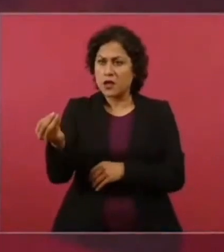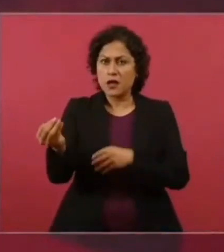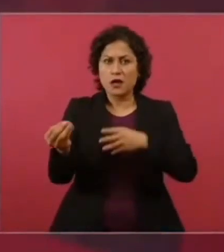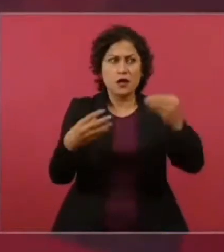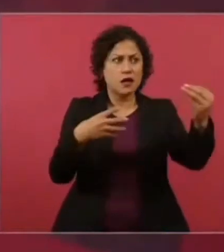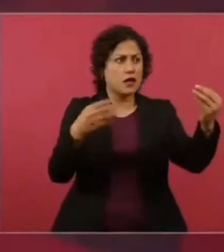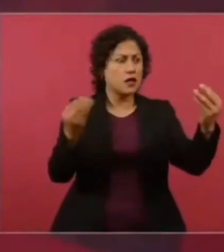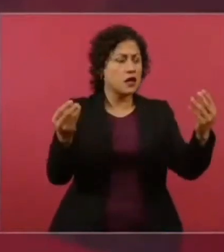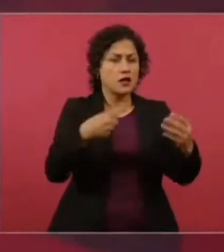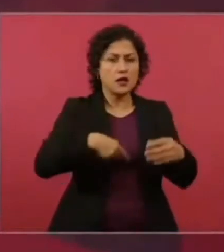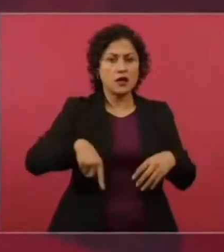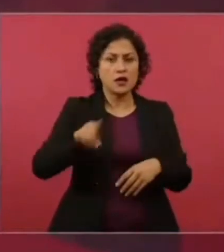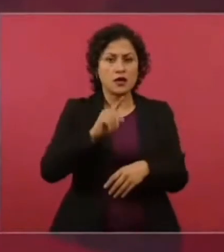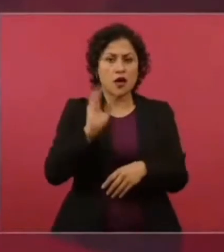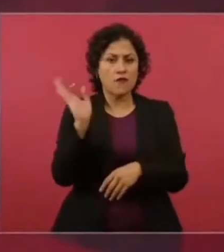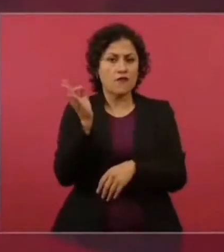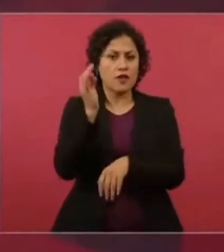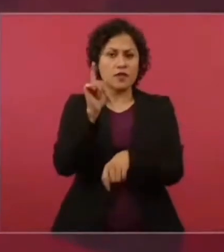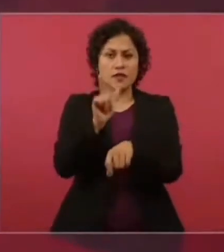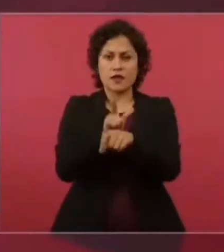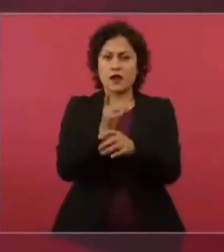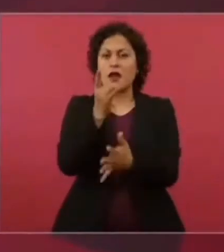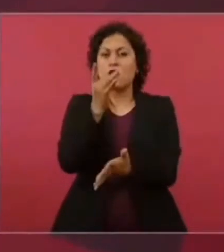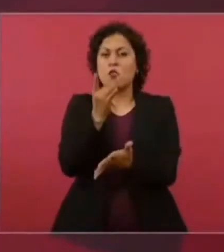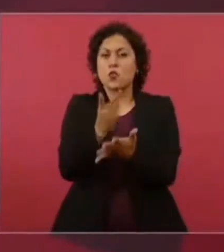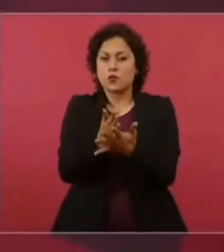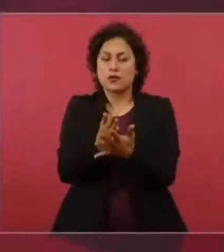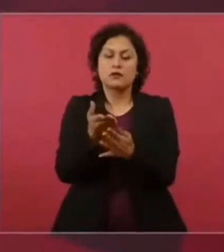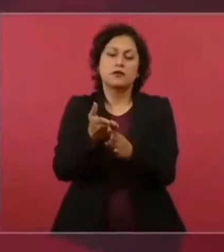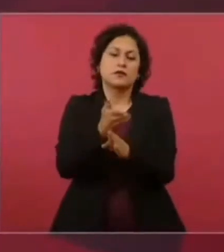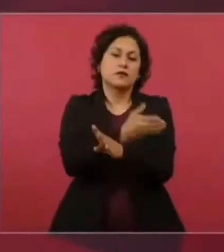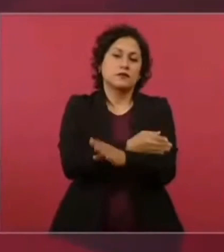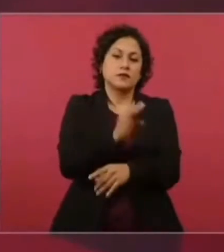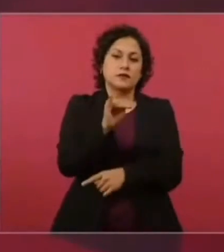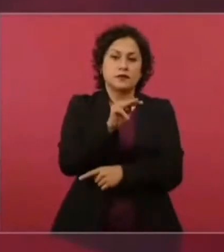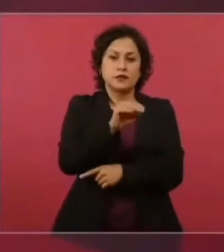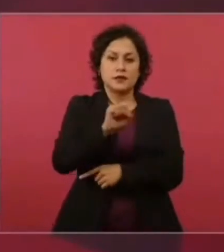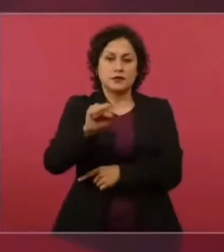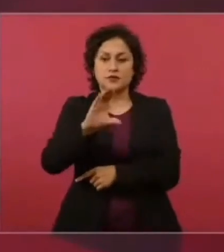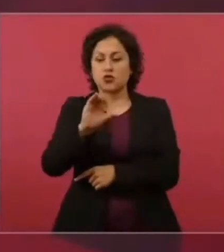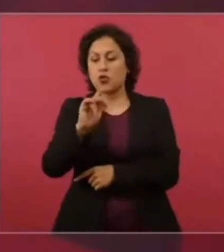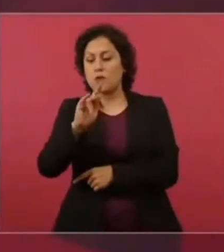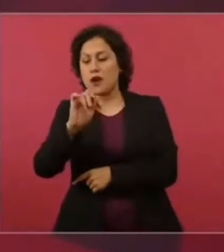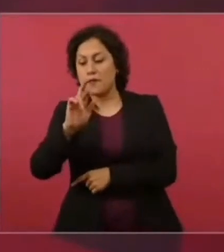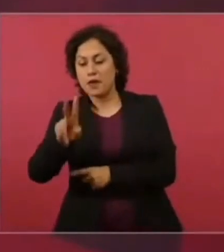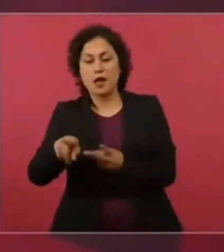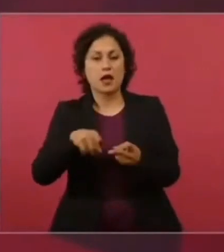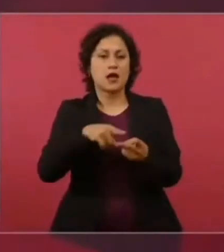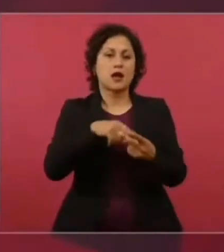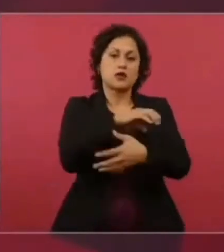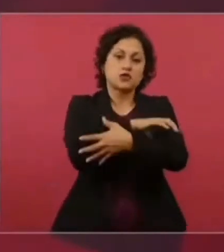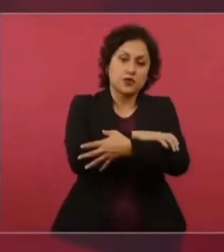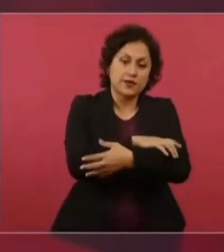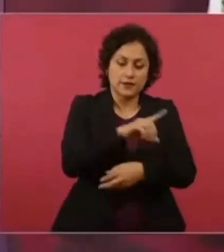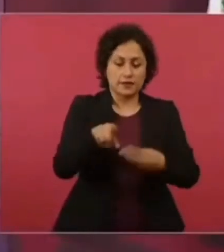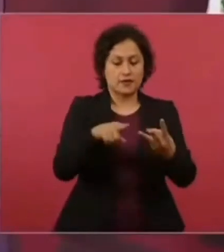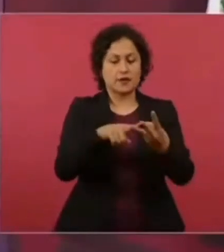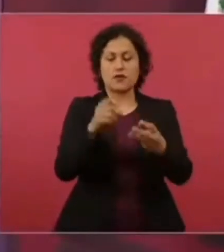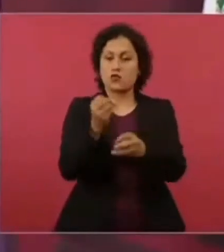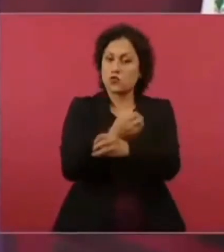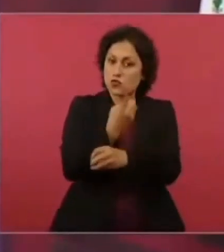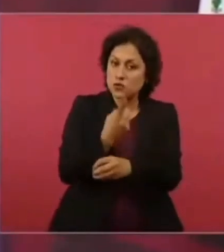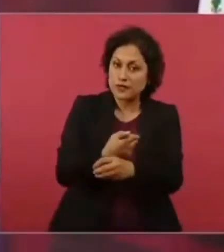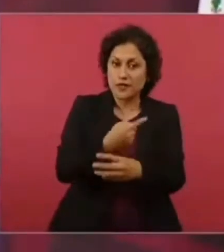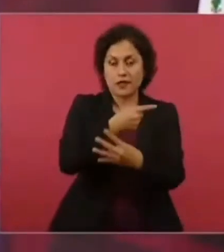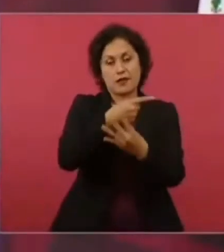Claro, ya había cambiado de INSS-COPLAMAR a INSS-SOLIDARIDAD, a INSS-OPORTUNIDADES, a